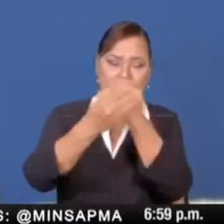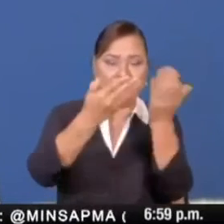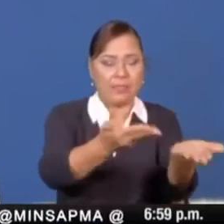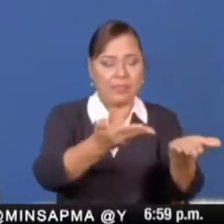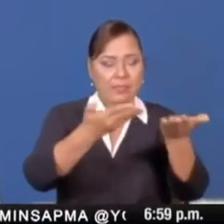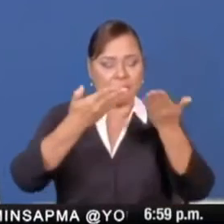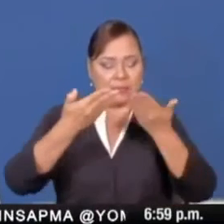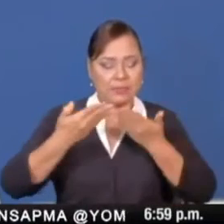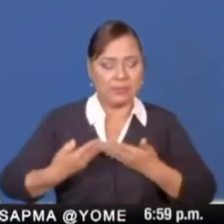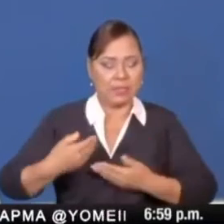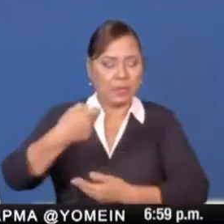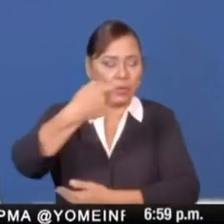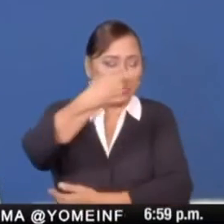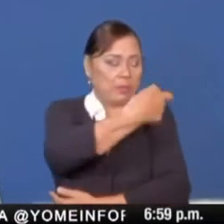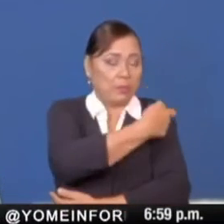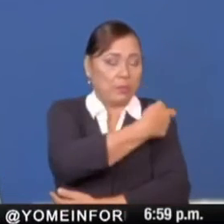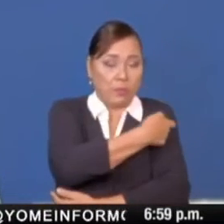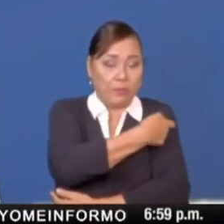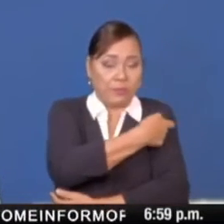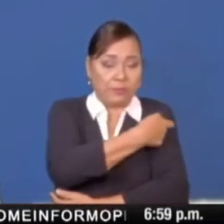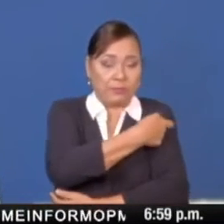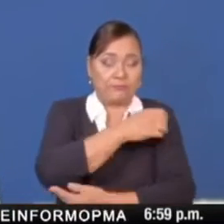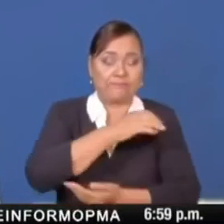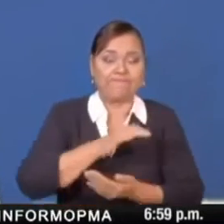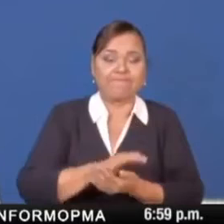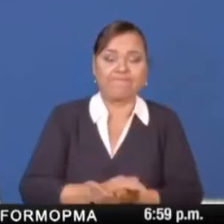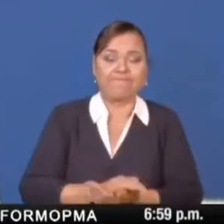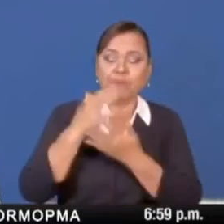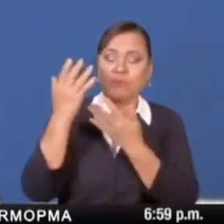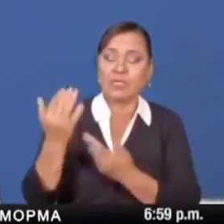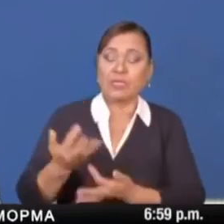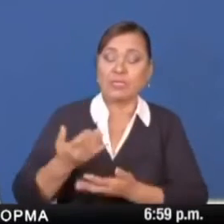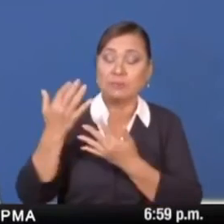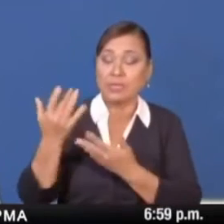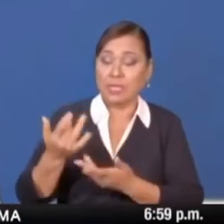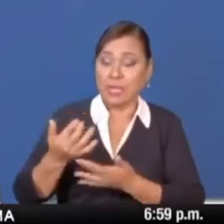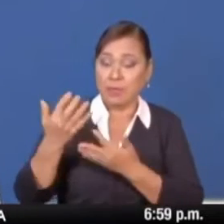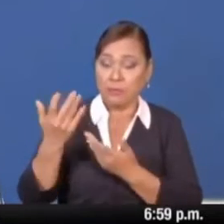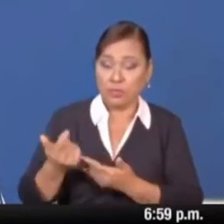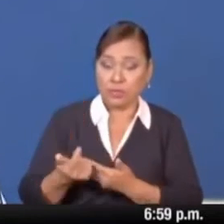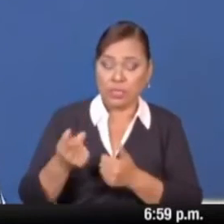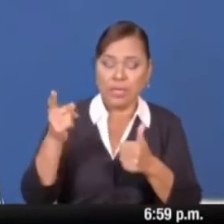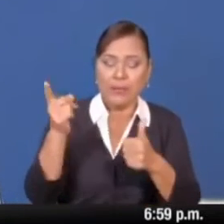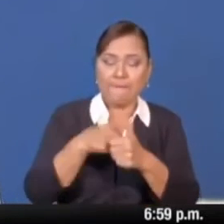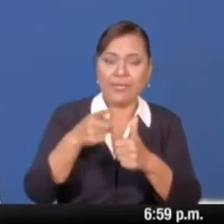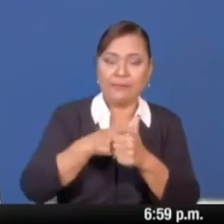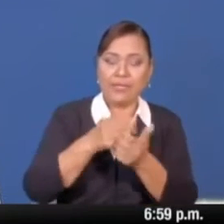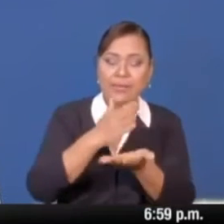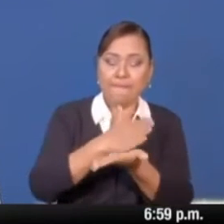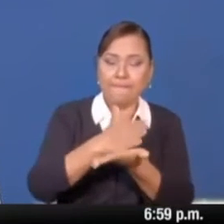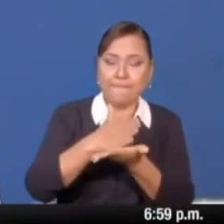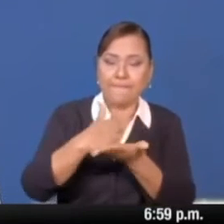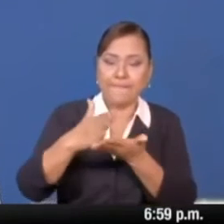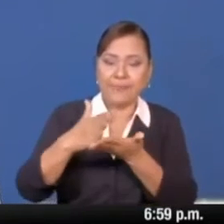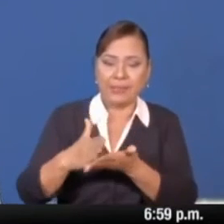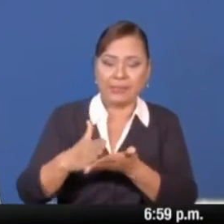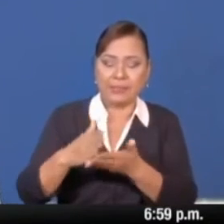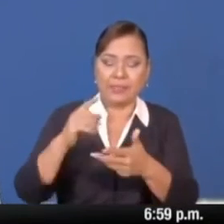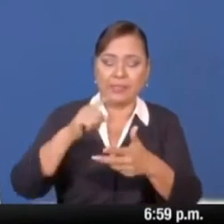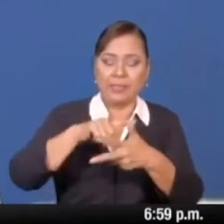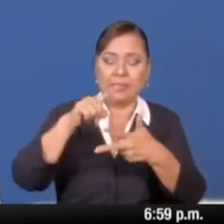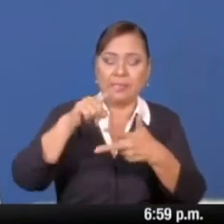contra COVID-19. Esperamos contar con el primer lote de vacunas en el primer